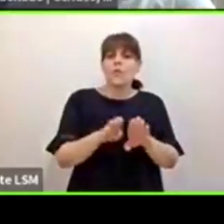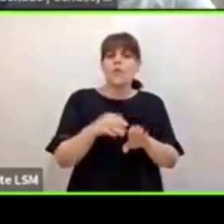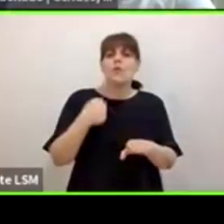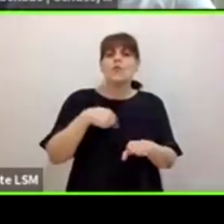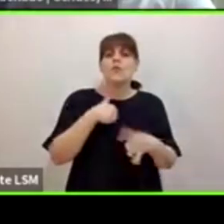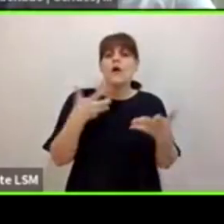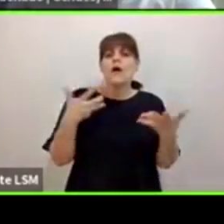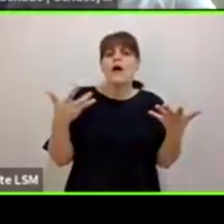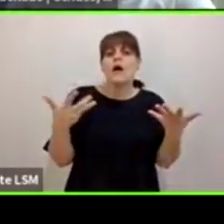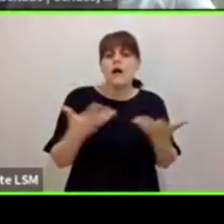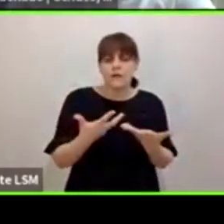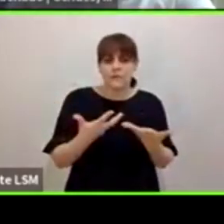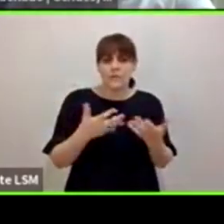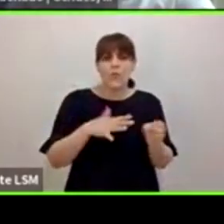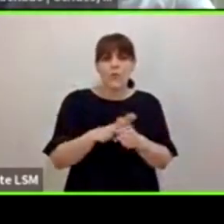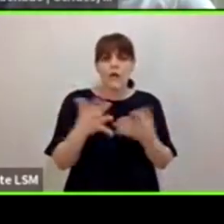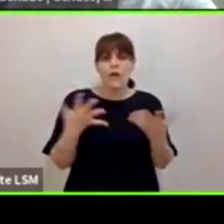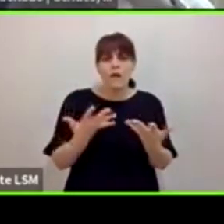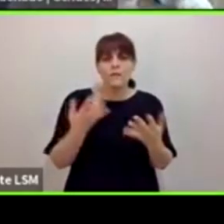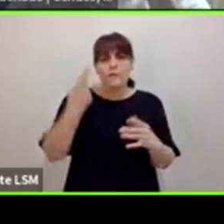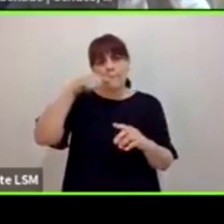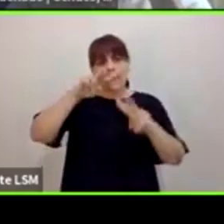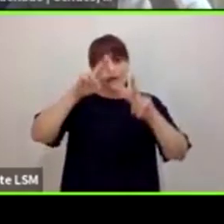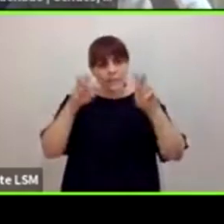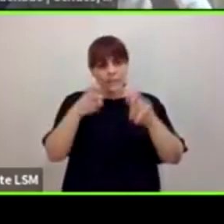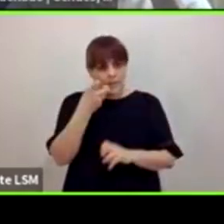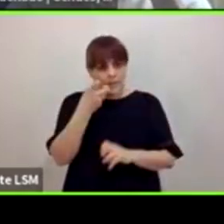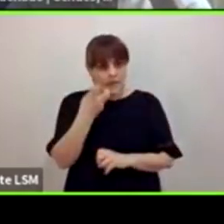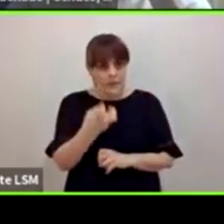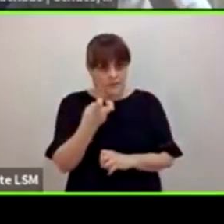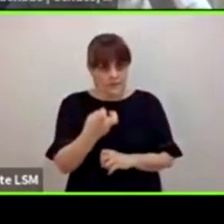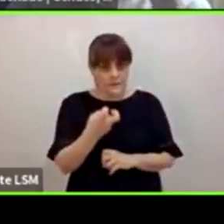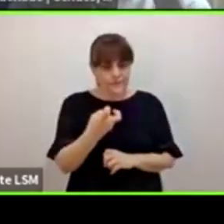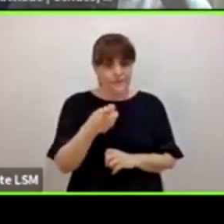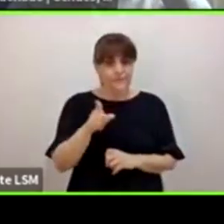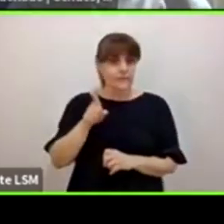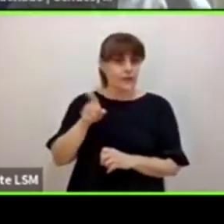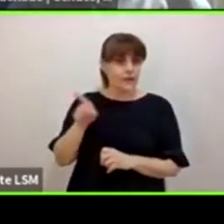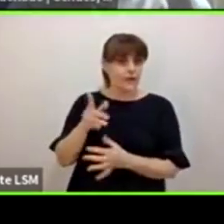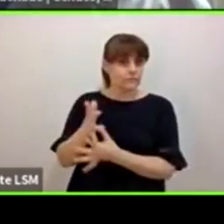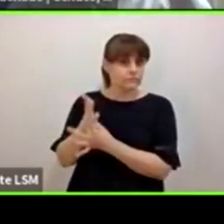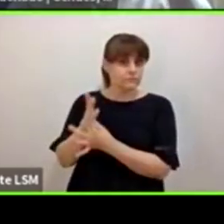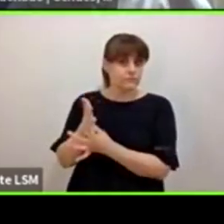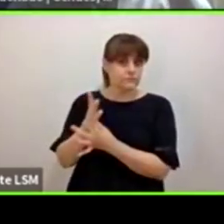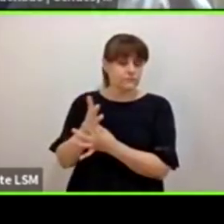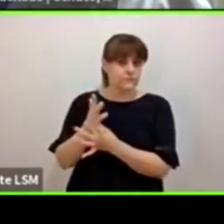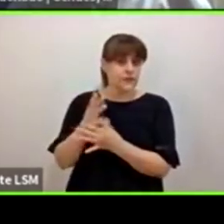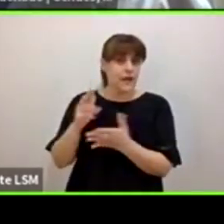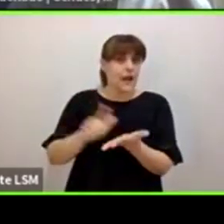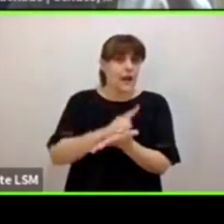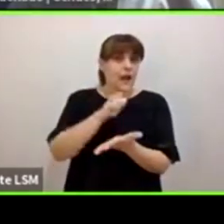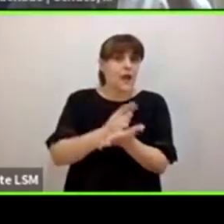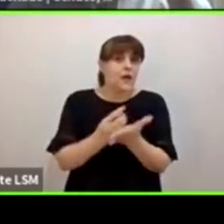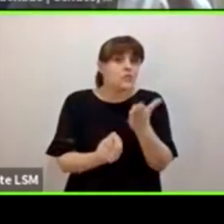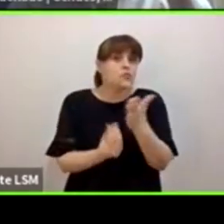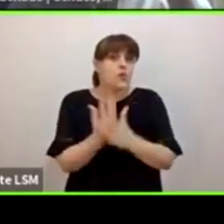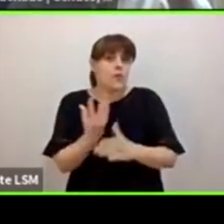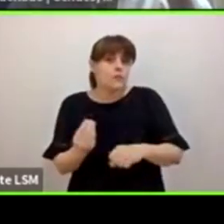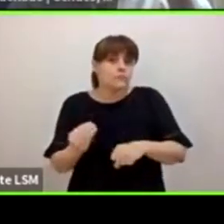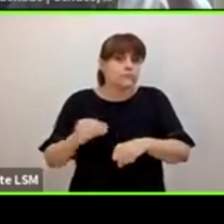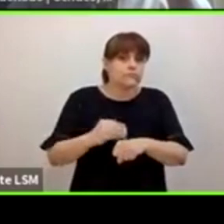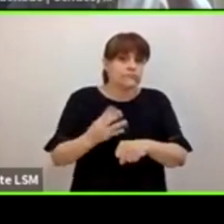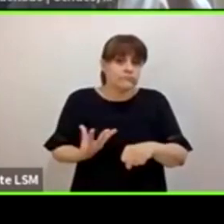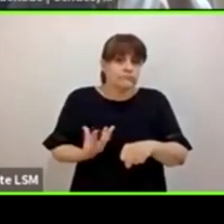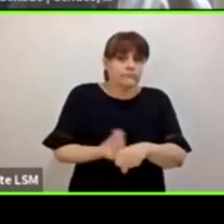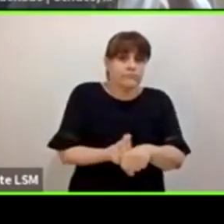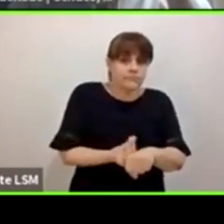insistir en este tema, sobre todo a partir de que ella nos decía, pues hay una reforma al artículo tercero de la Constitución